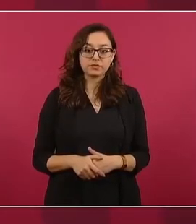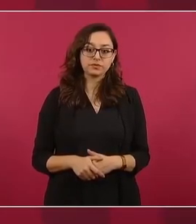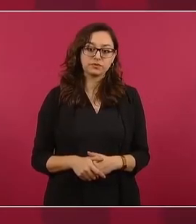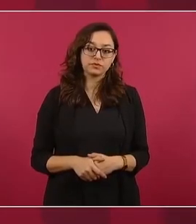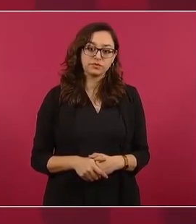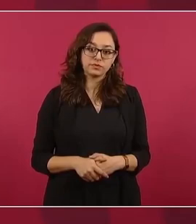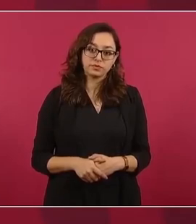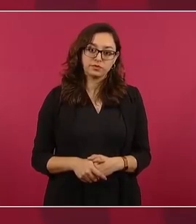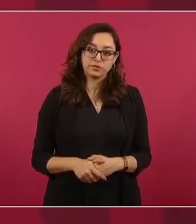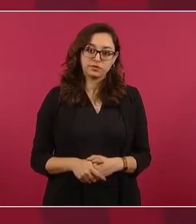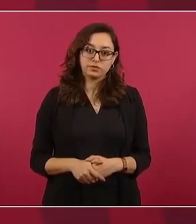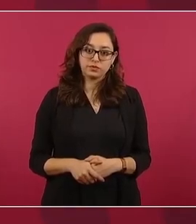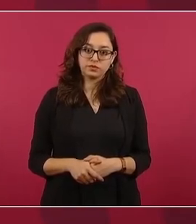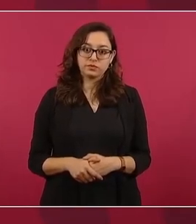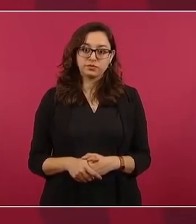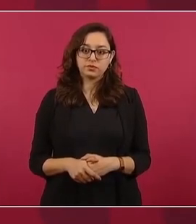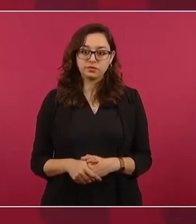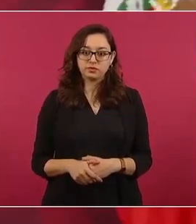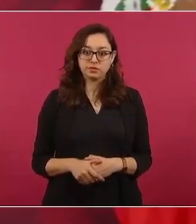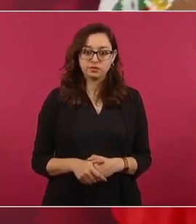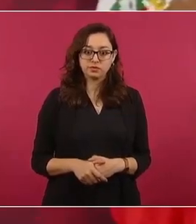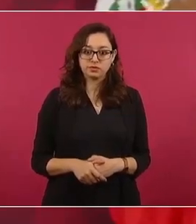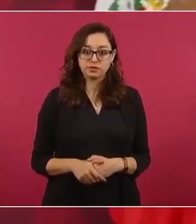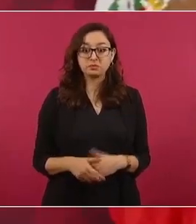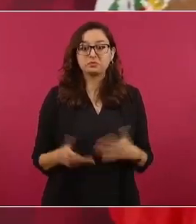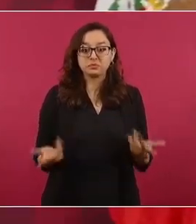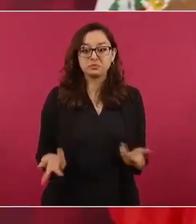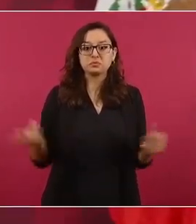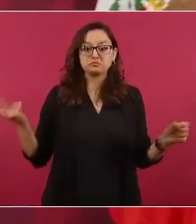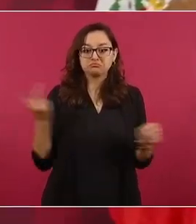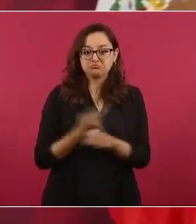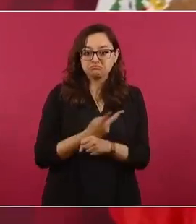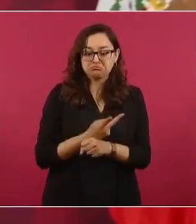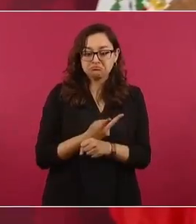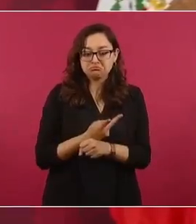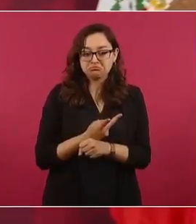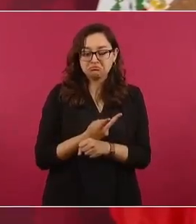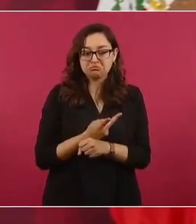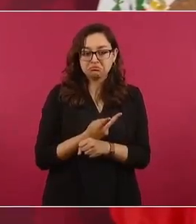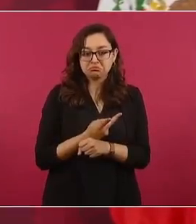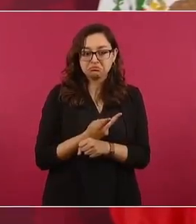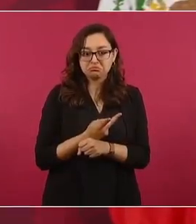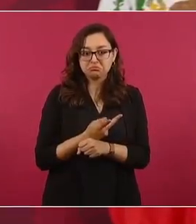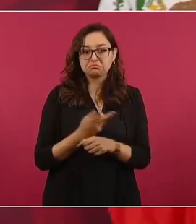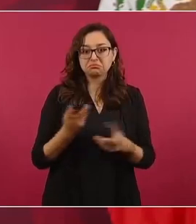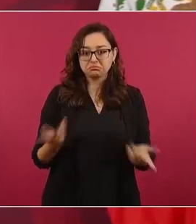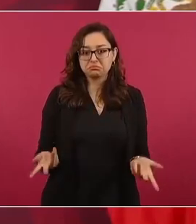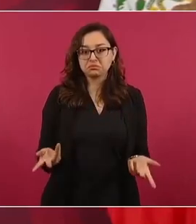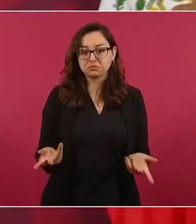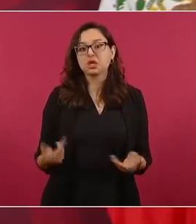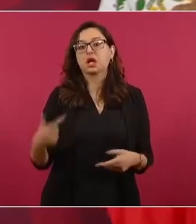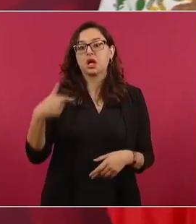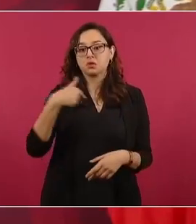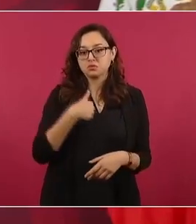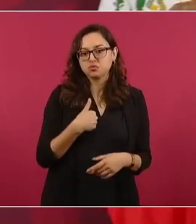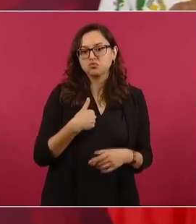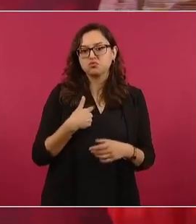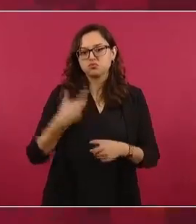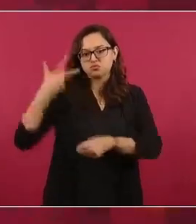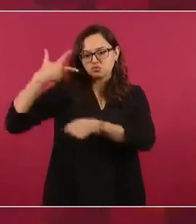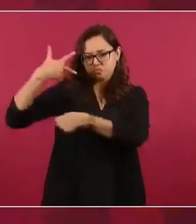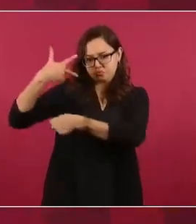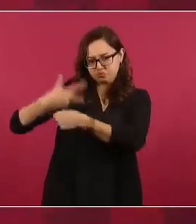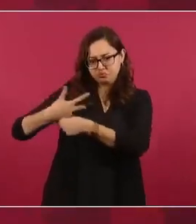Entonces, estoy haciendo unos mensajes, estamos haciendo unos mensajes que, por cierto, a partir de mañana ya se van a transmitir,